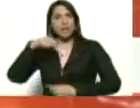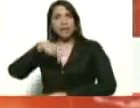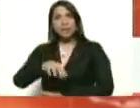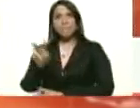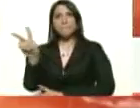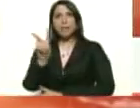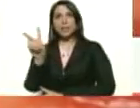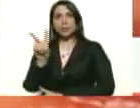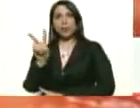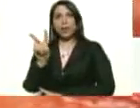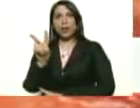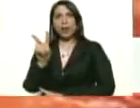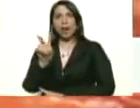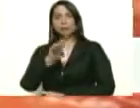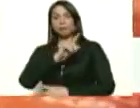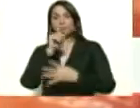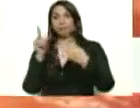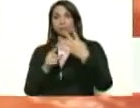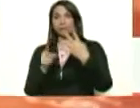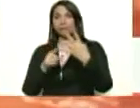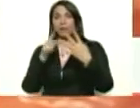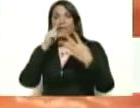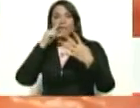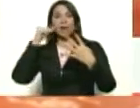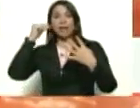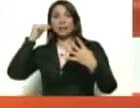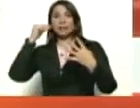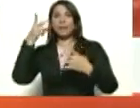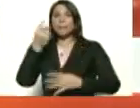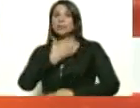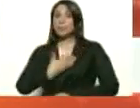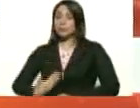En cuarto lugar, Francia, vicepresidente.